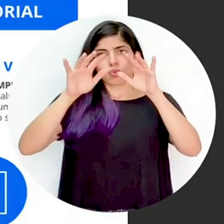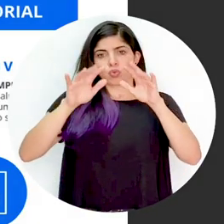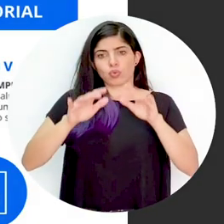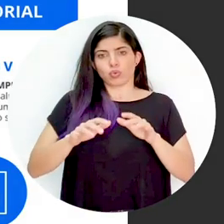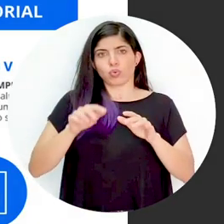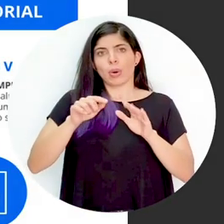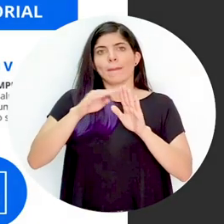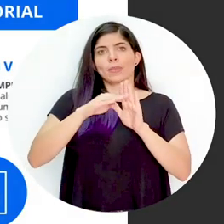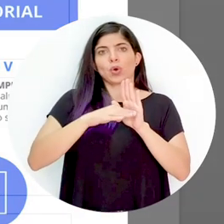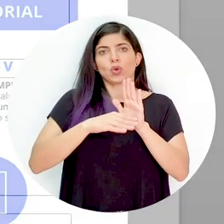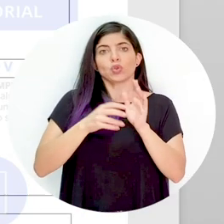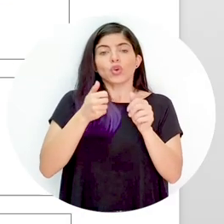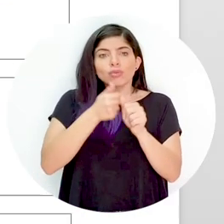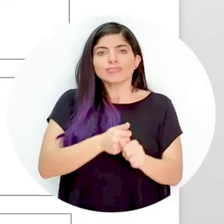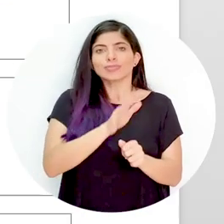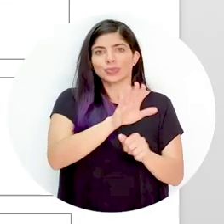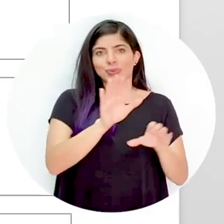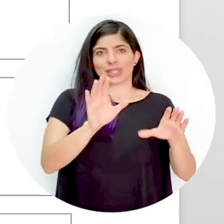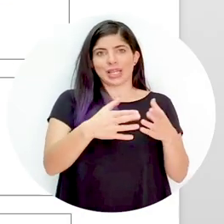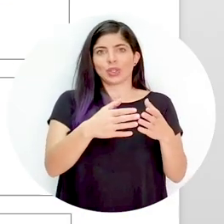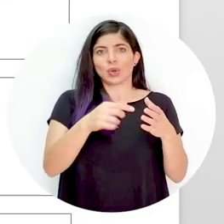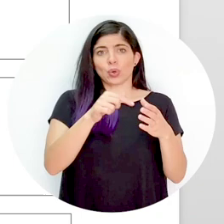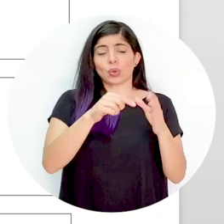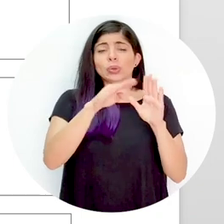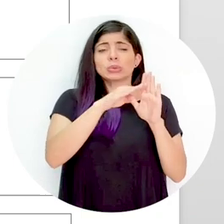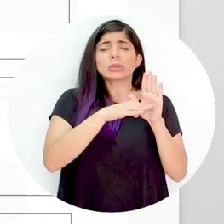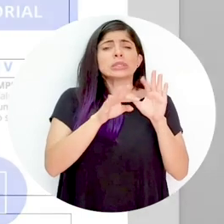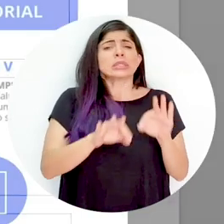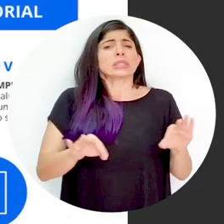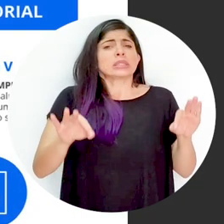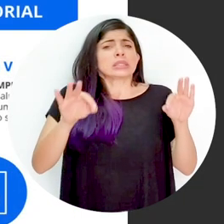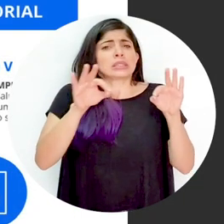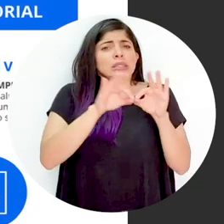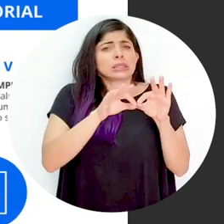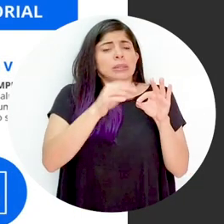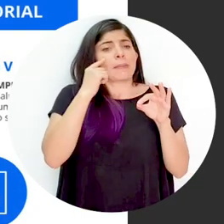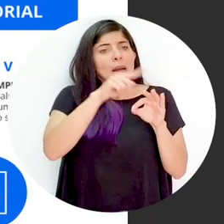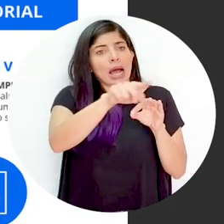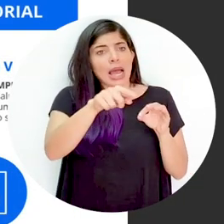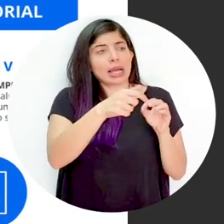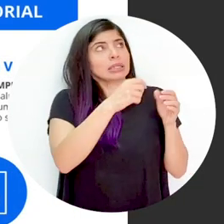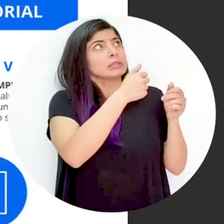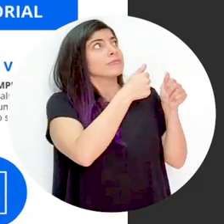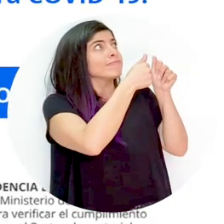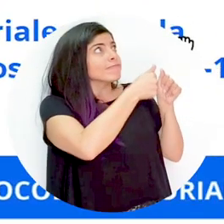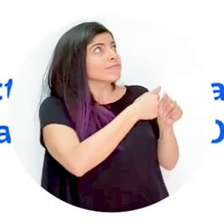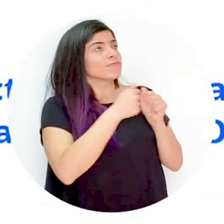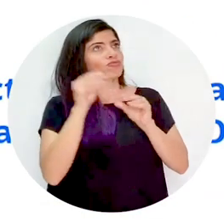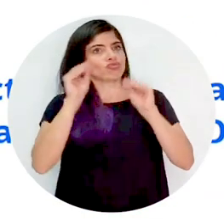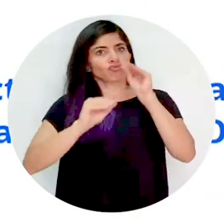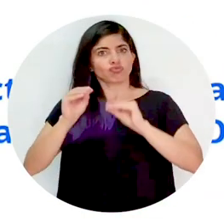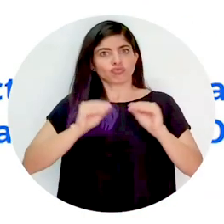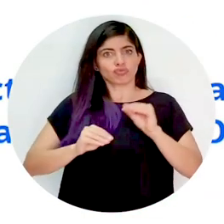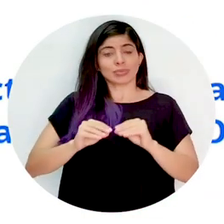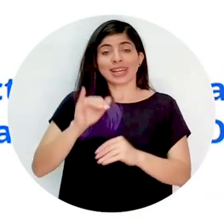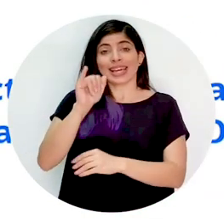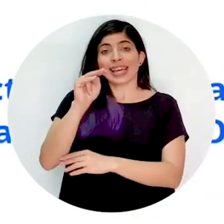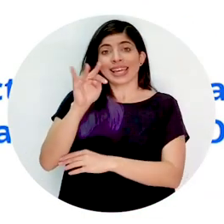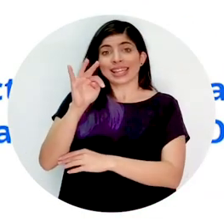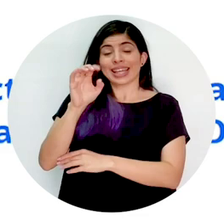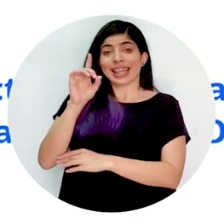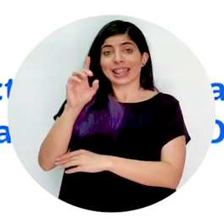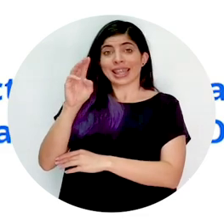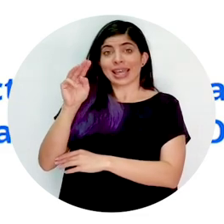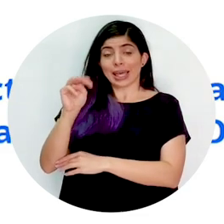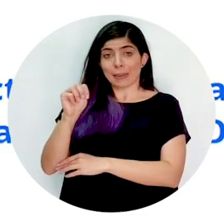protocolo sectorial. Los documentos en pantalla son fundamentales para la elaboración del protocolo. En el documento INTE